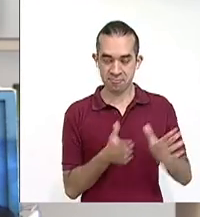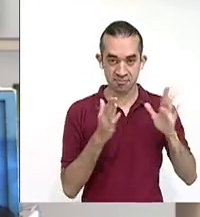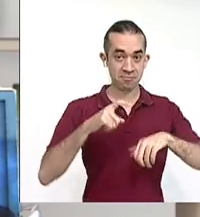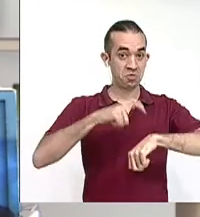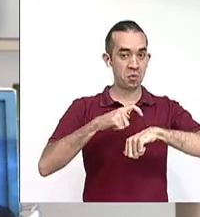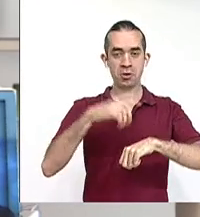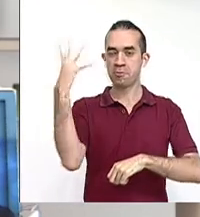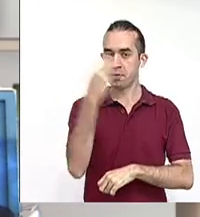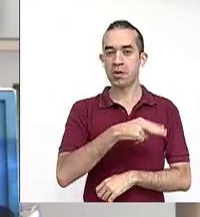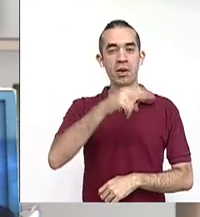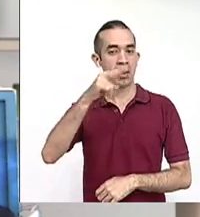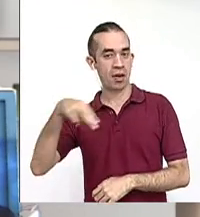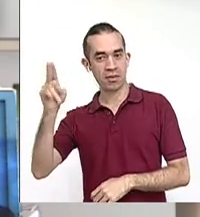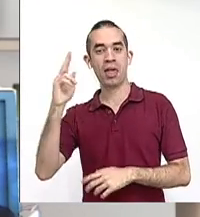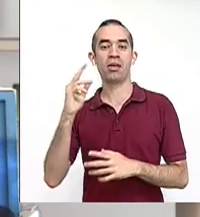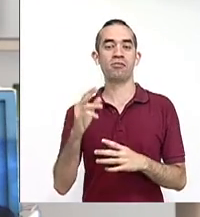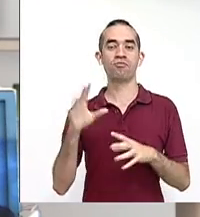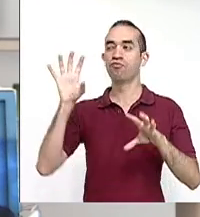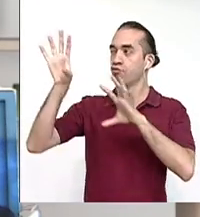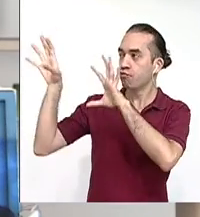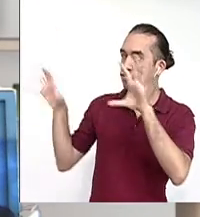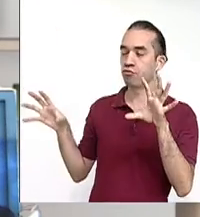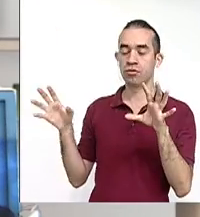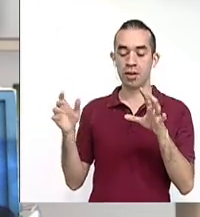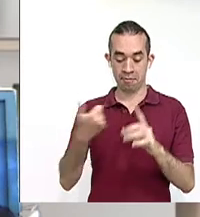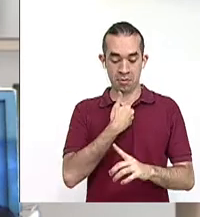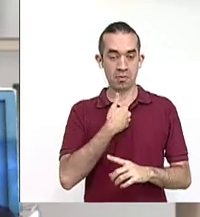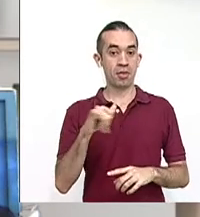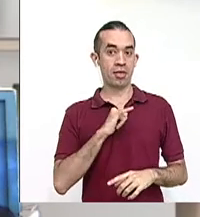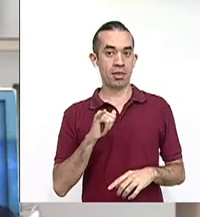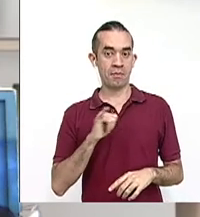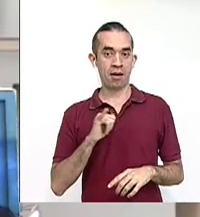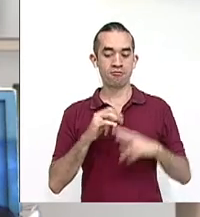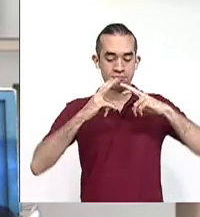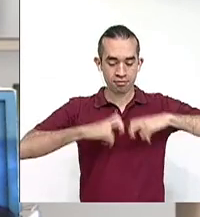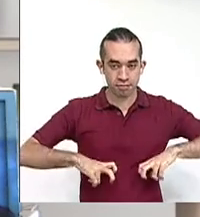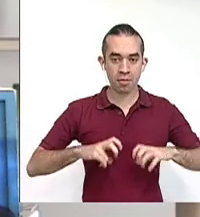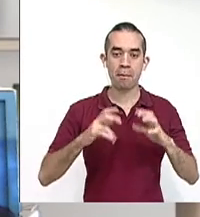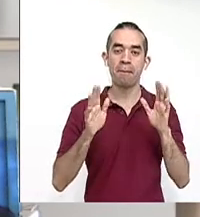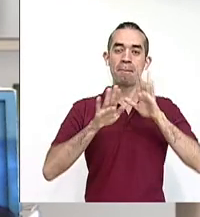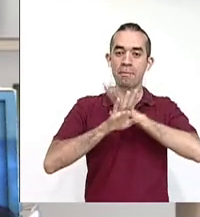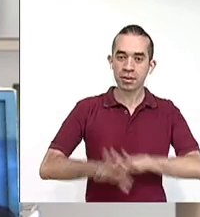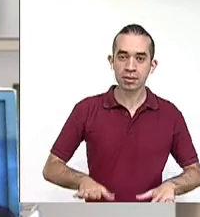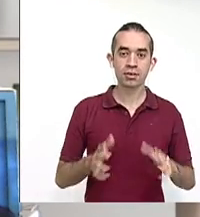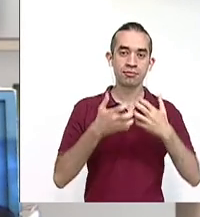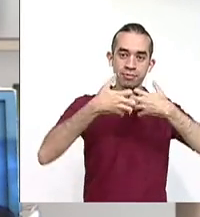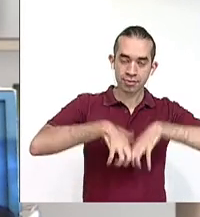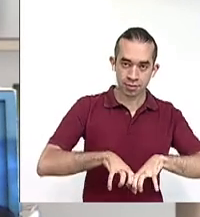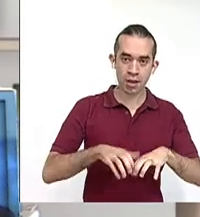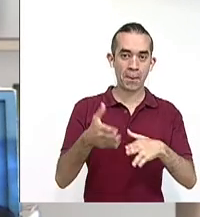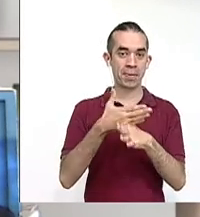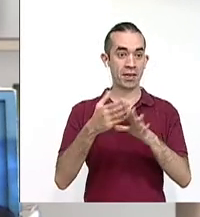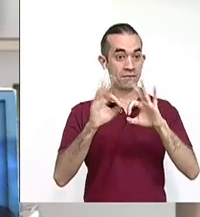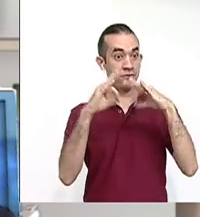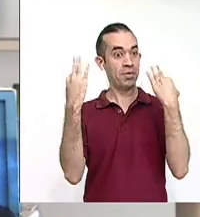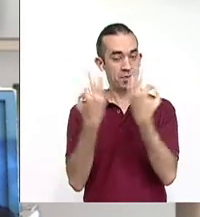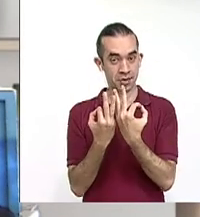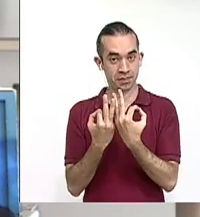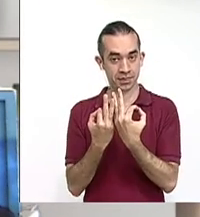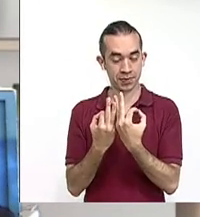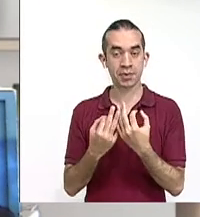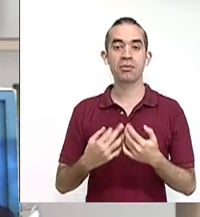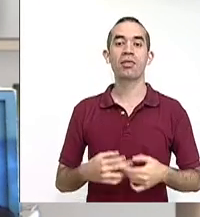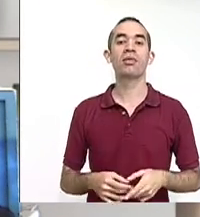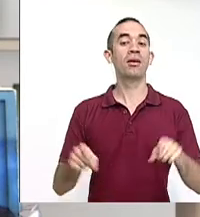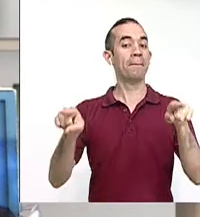elementos como también en el interior, buscando la paz, la armonía, para compartirlo en familia. De la misma manera, en los